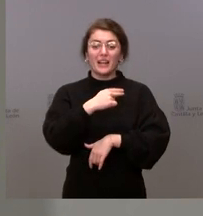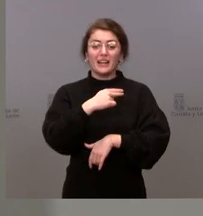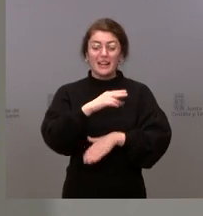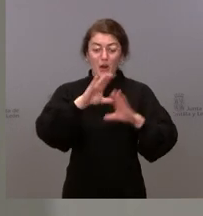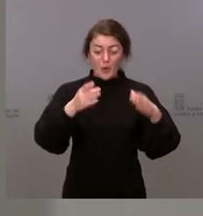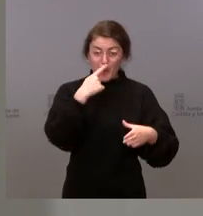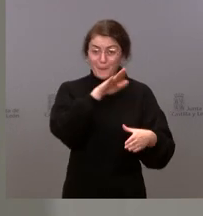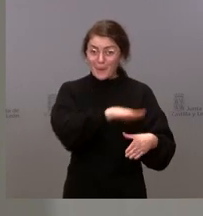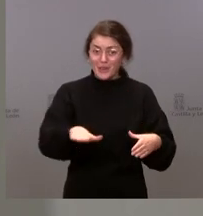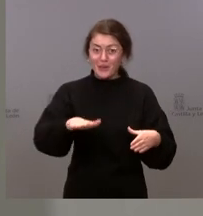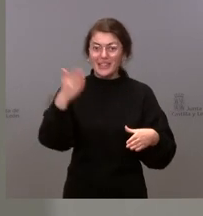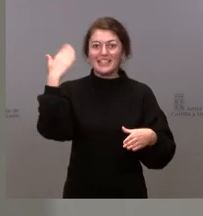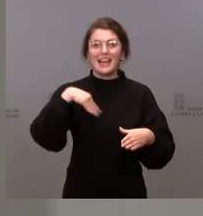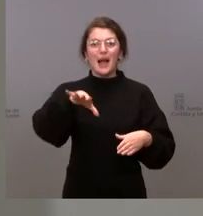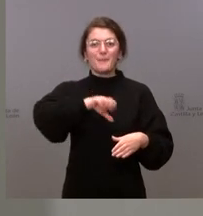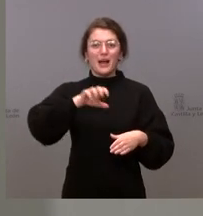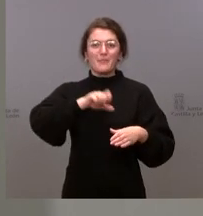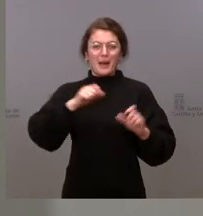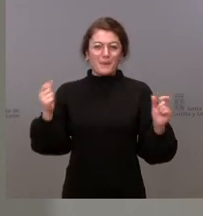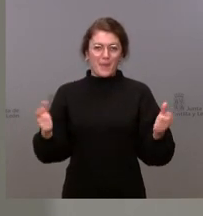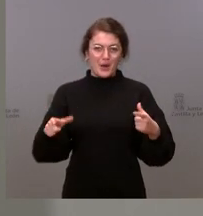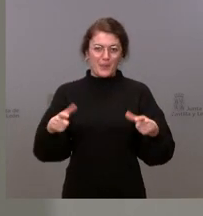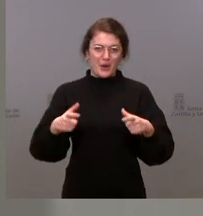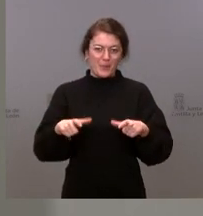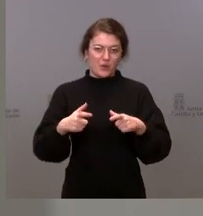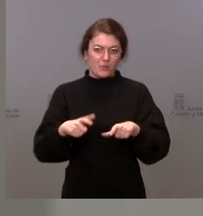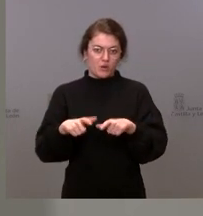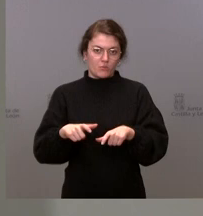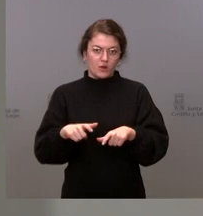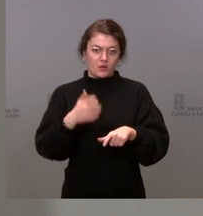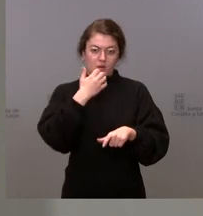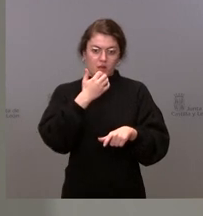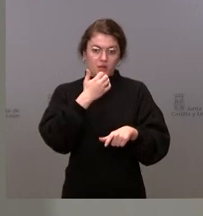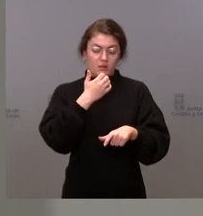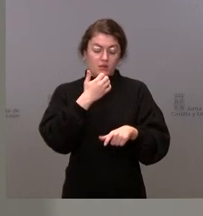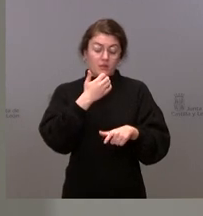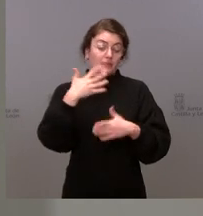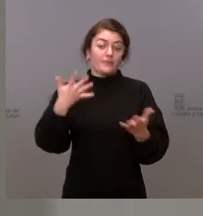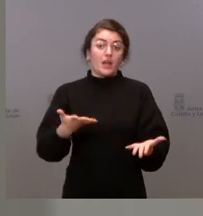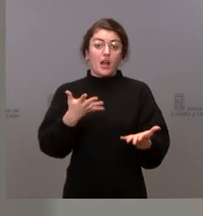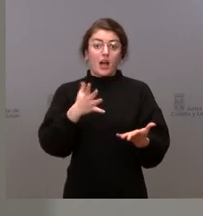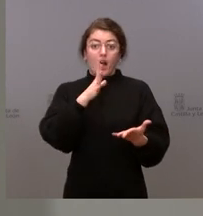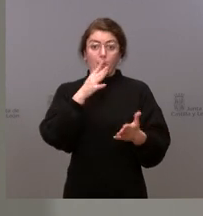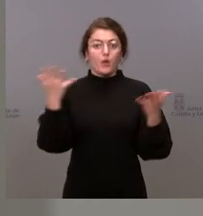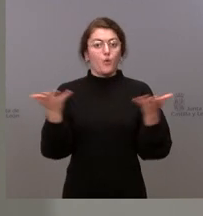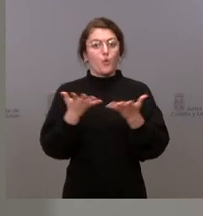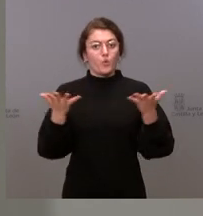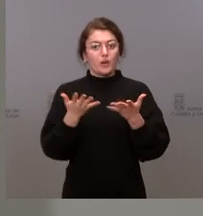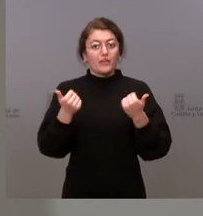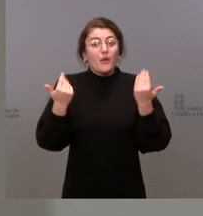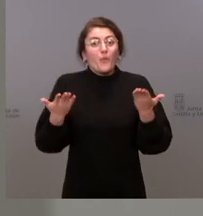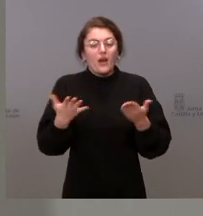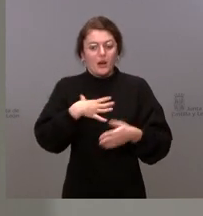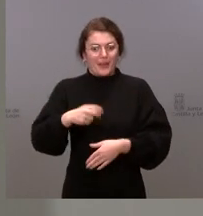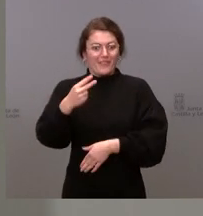la incidencia va bajando a medida que se incrementa la campaña de vacunación. Nuestra mayor urgencia en el caso de los menores es poder vacunar,